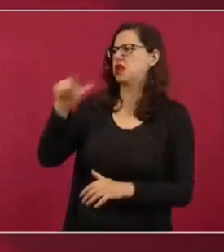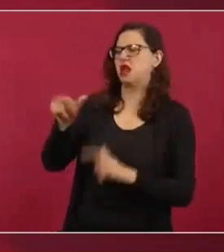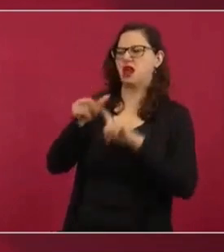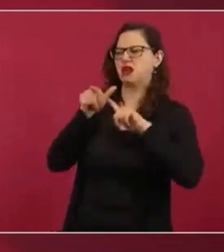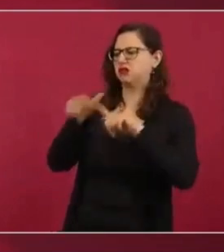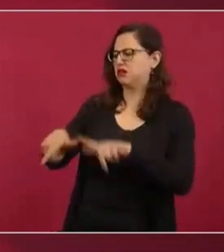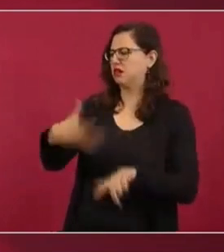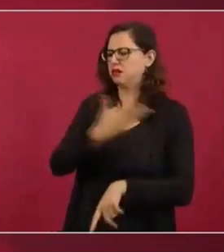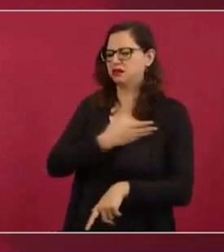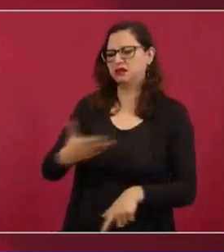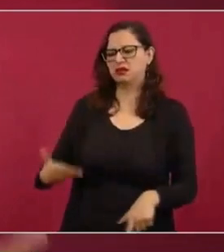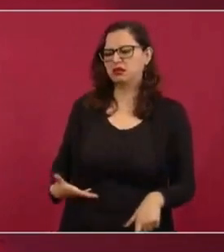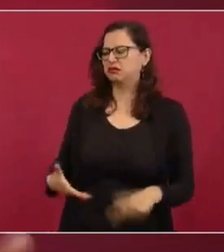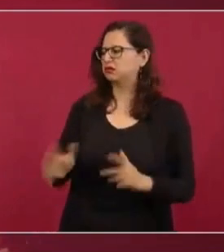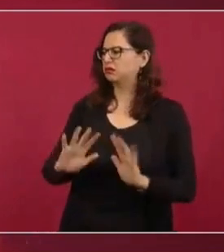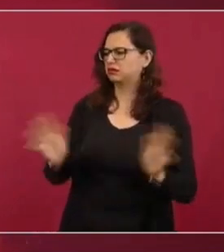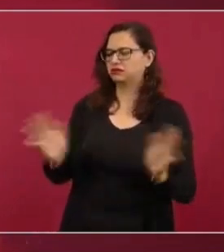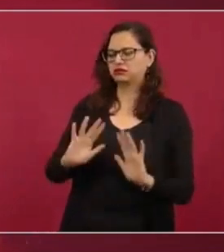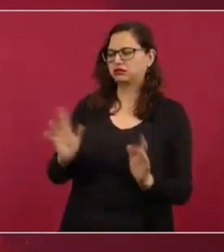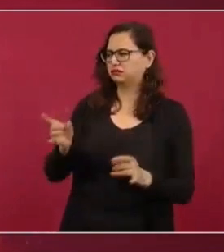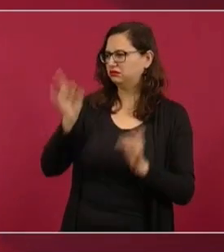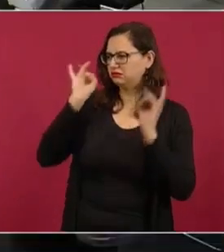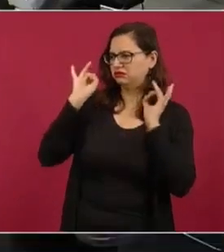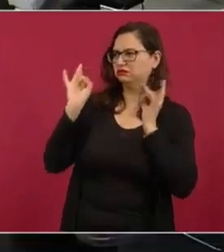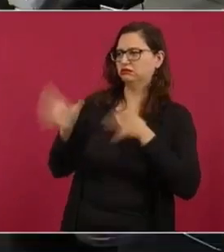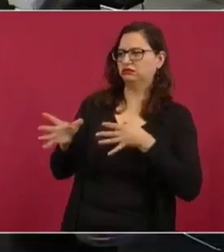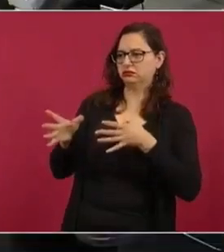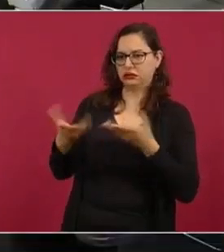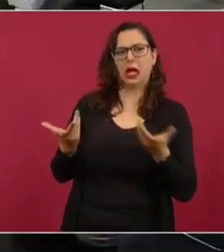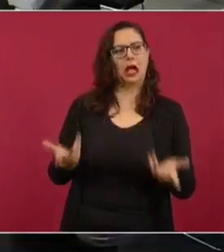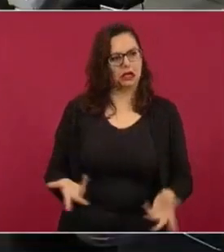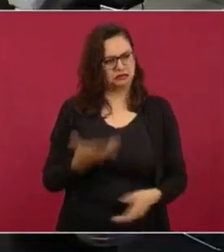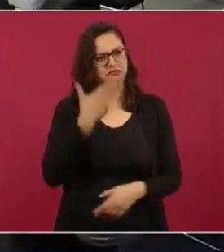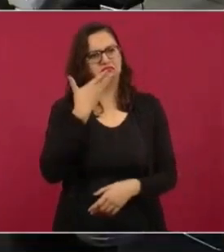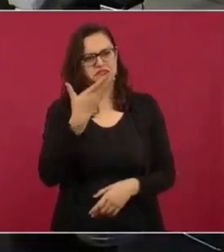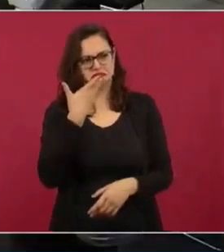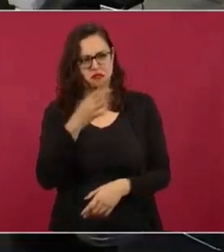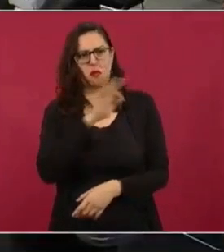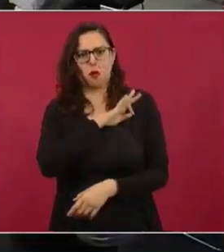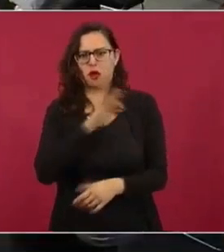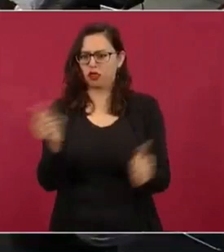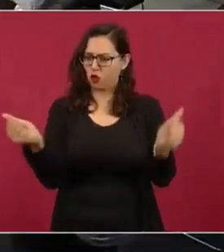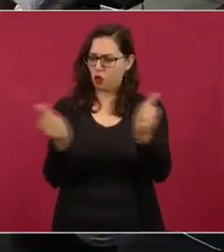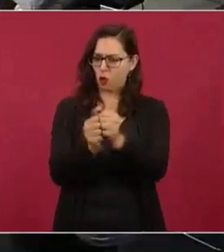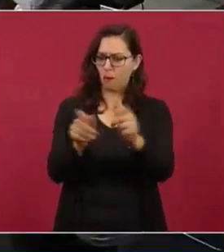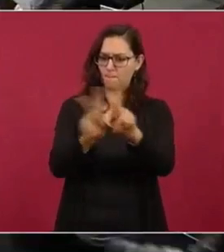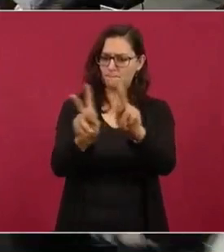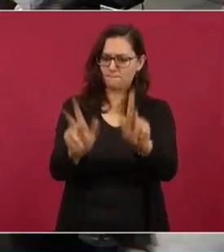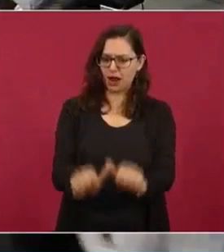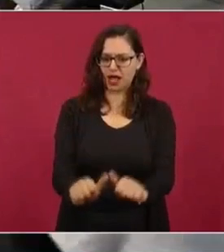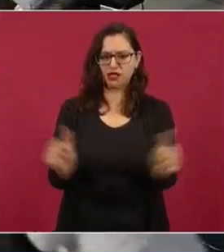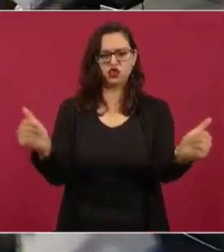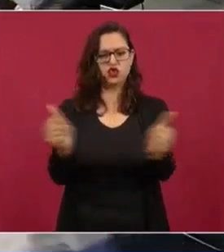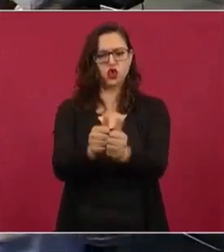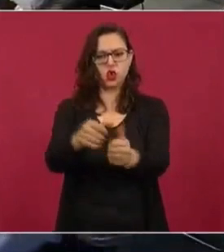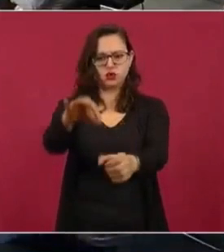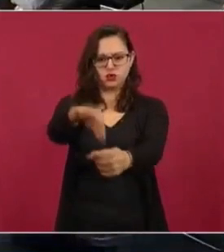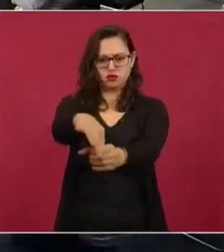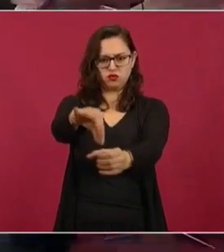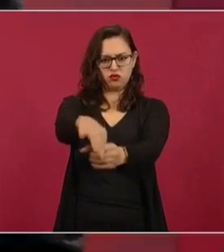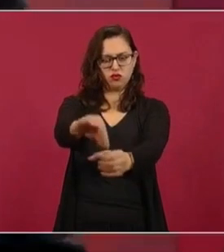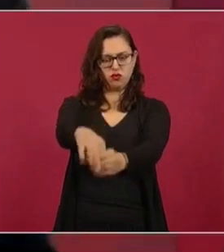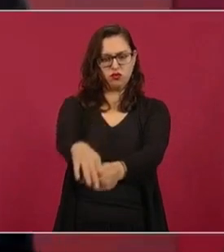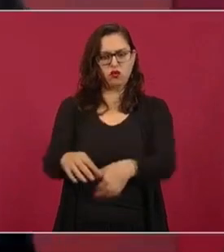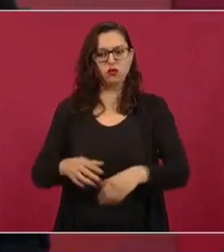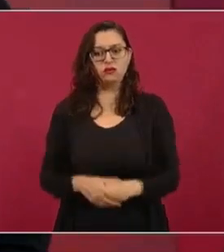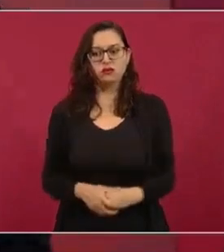de resolverlas es por la vía pacífica y democrática, no